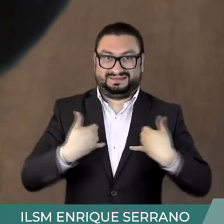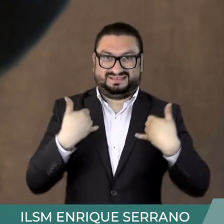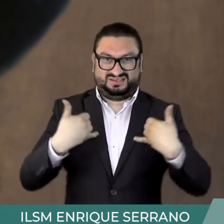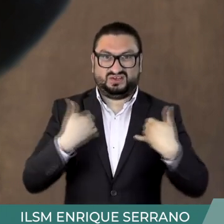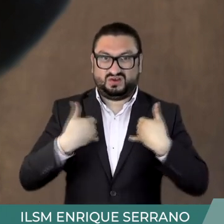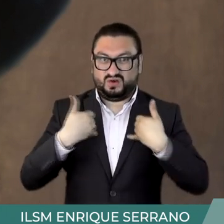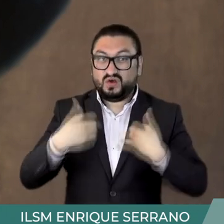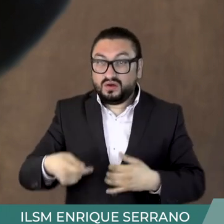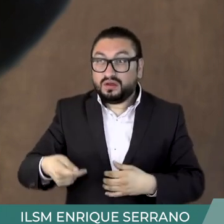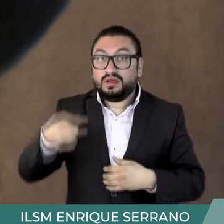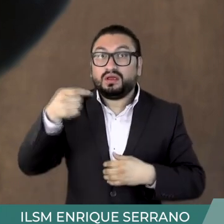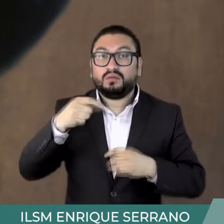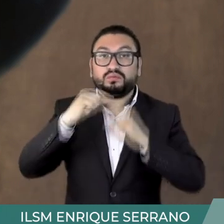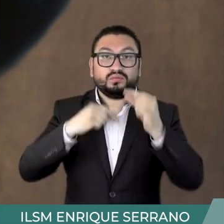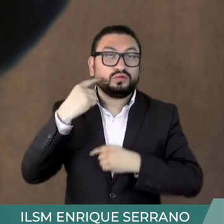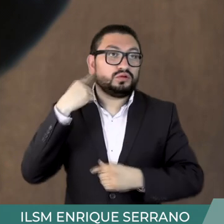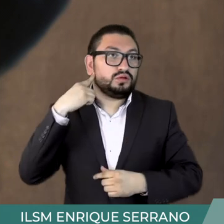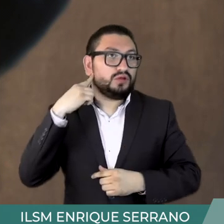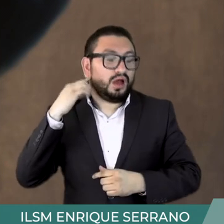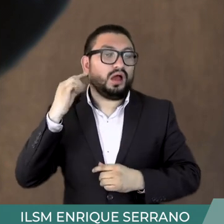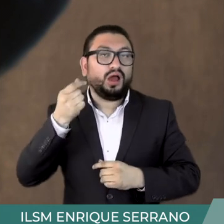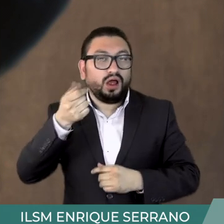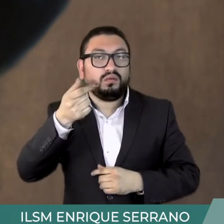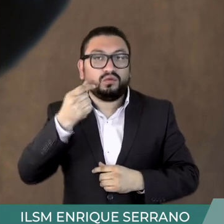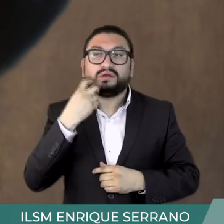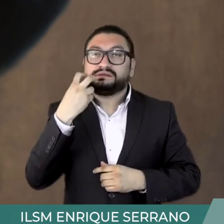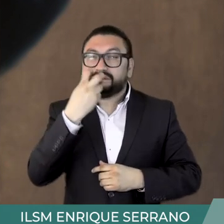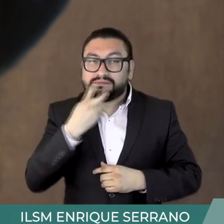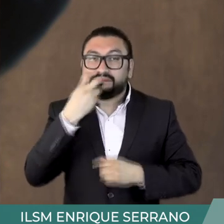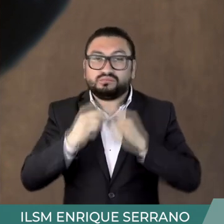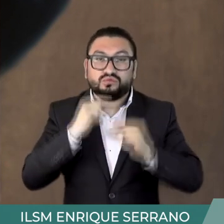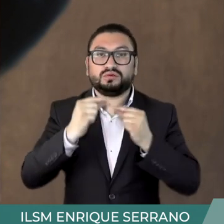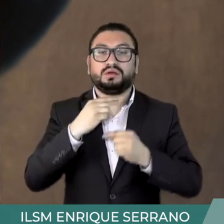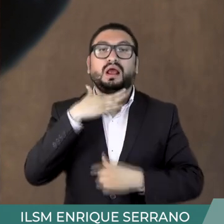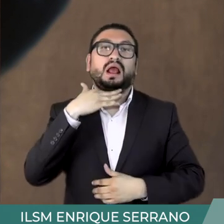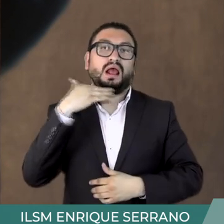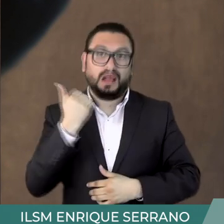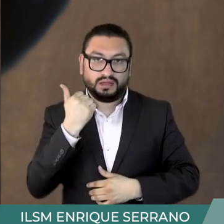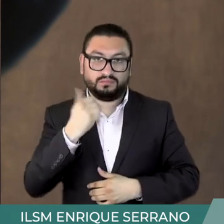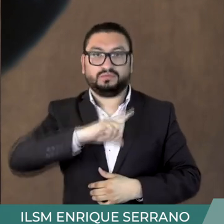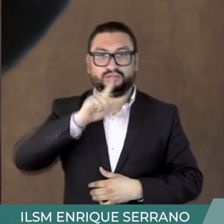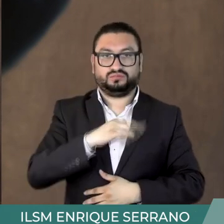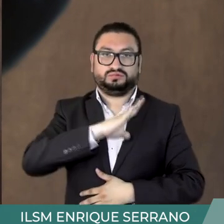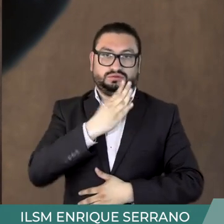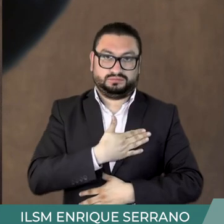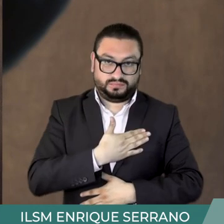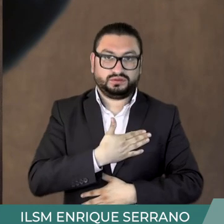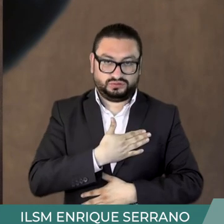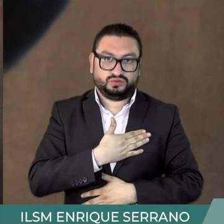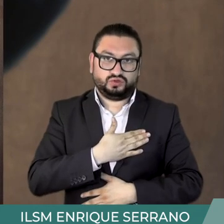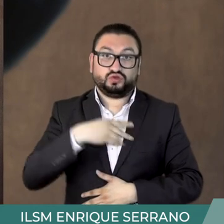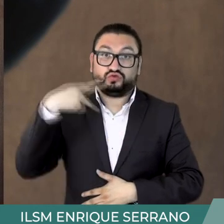En su juventud, logró recuperar un poco el oído y aprendió a hablar progresivamente, primero en alemán y después en español,